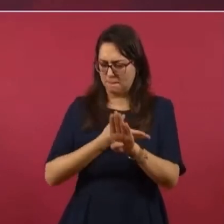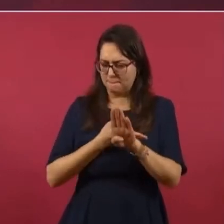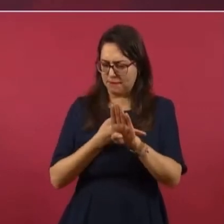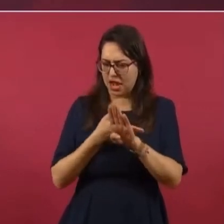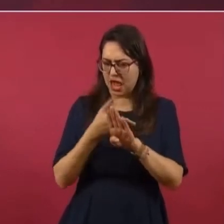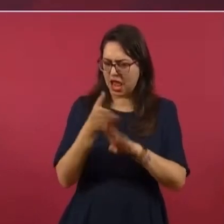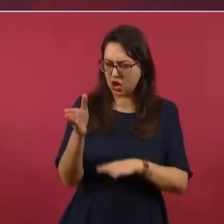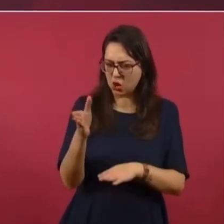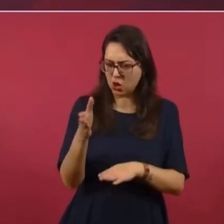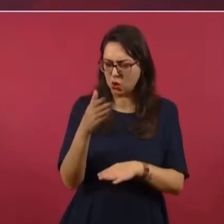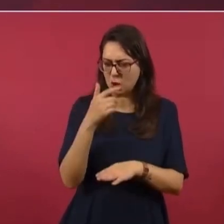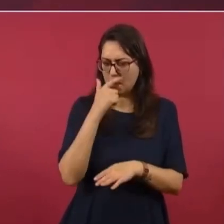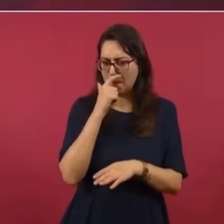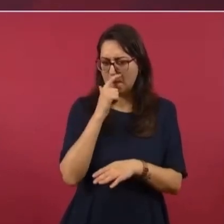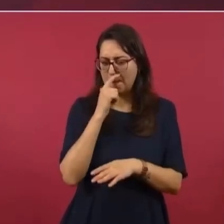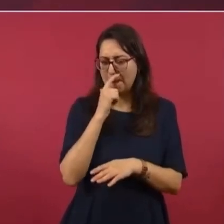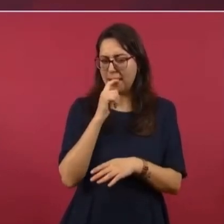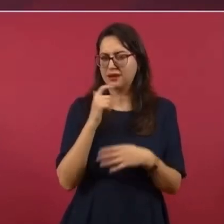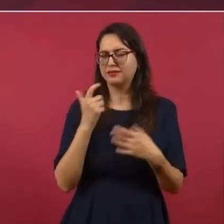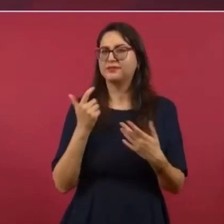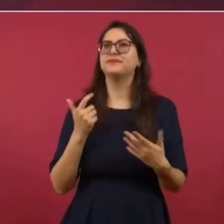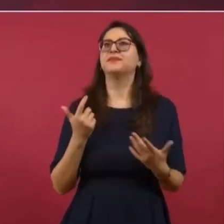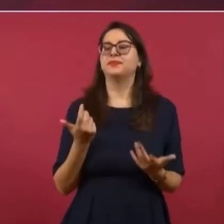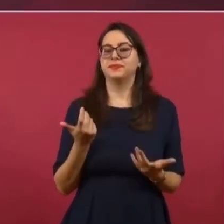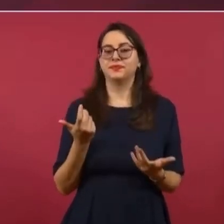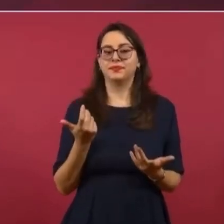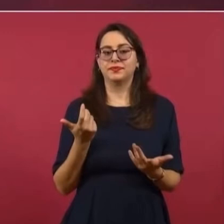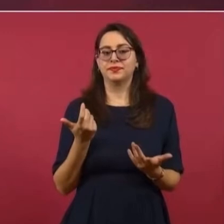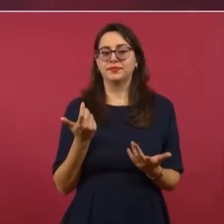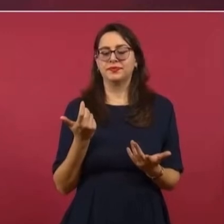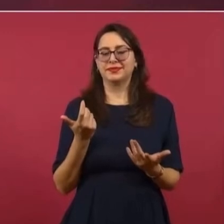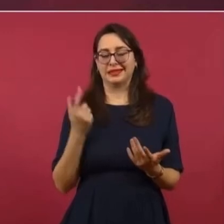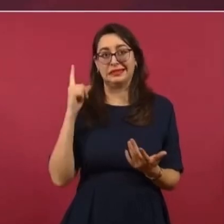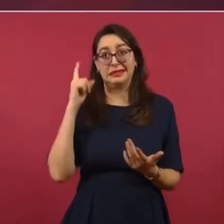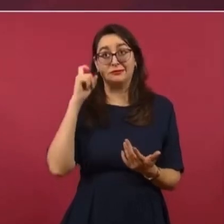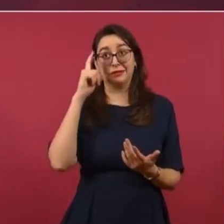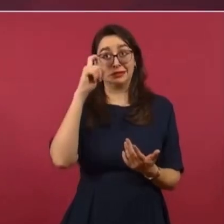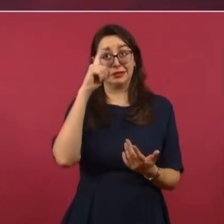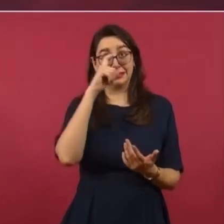¿Por qué digo que está difícil que encuentren el libro?